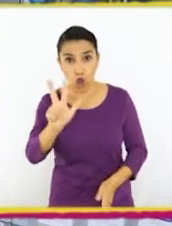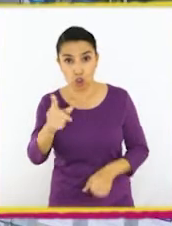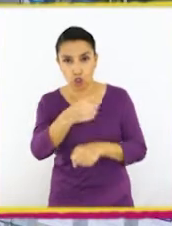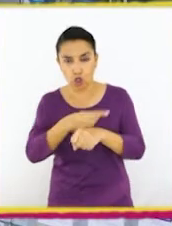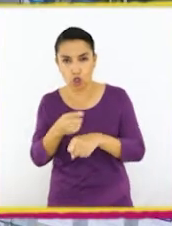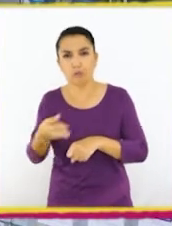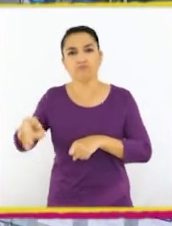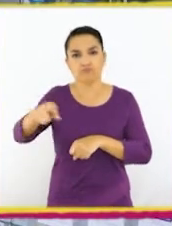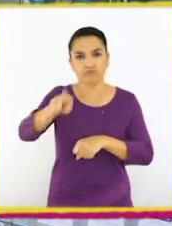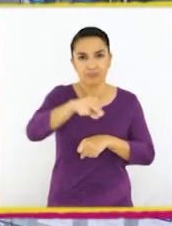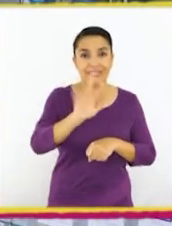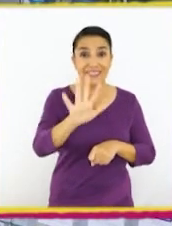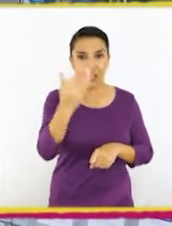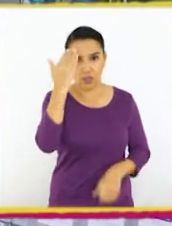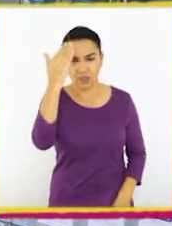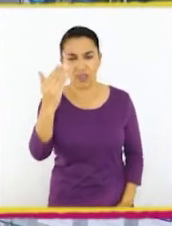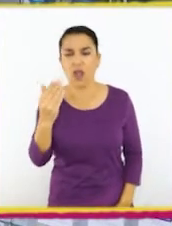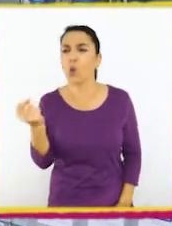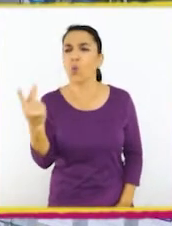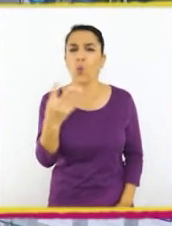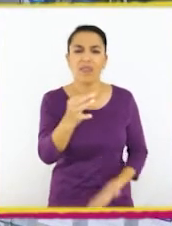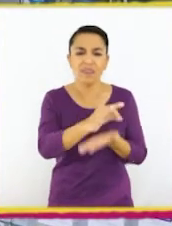¿Cuántas patillas vienen en la caja?